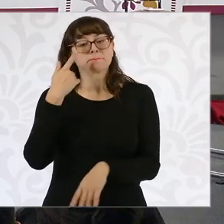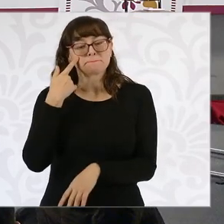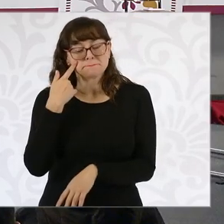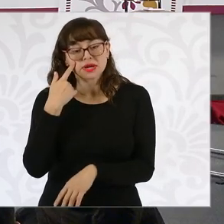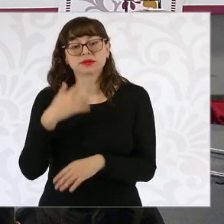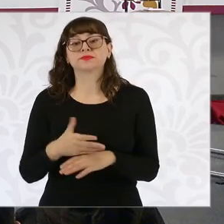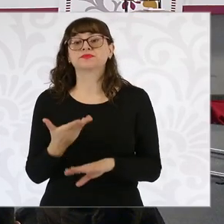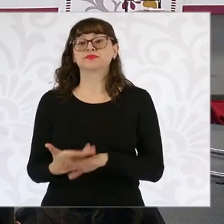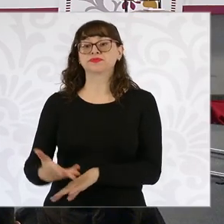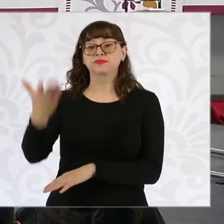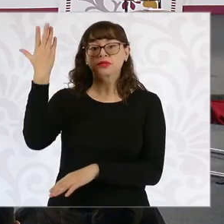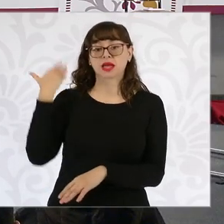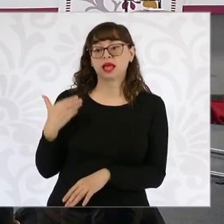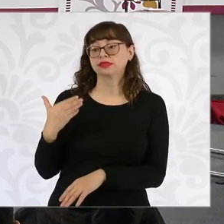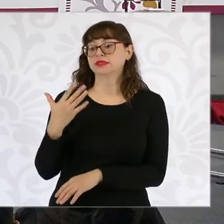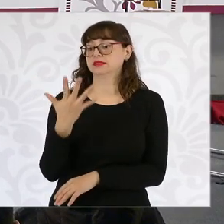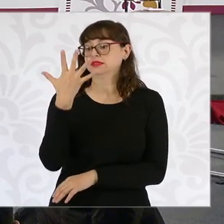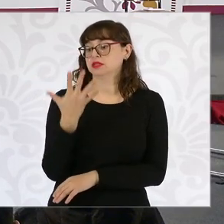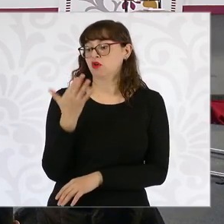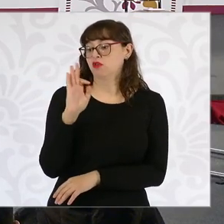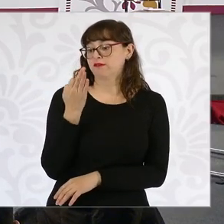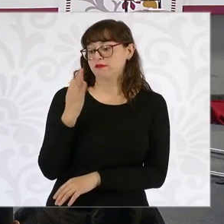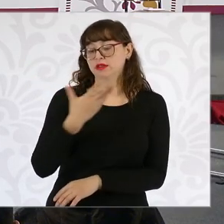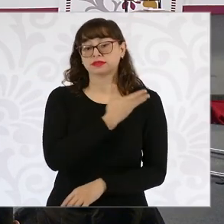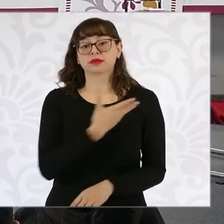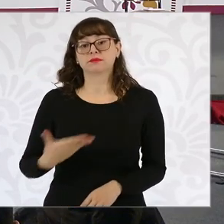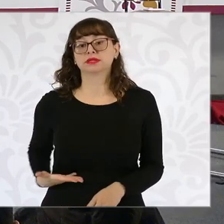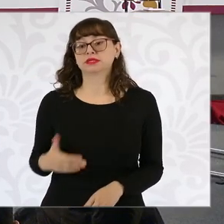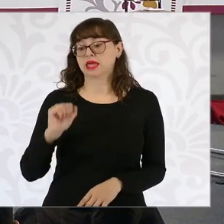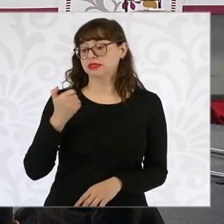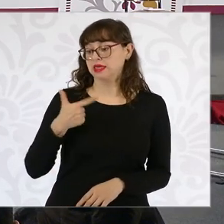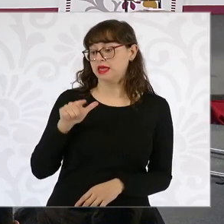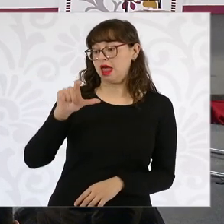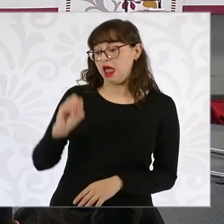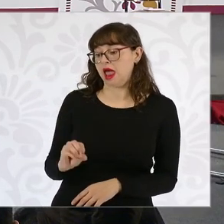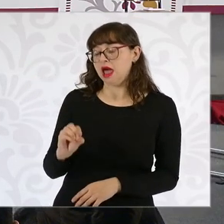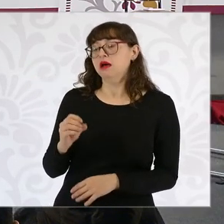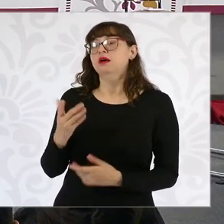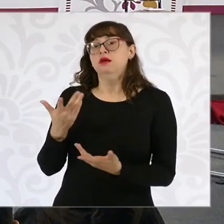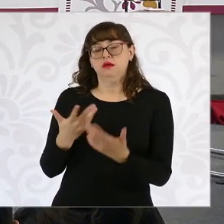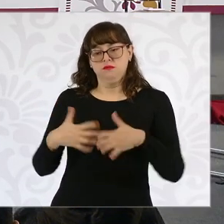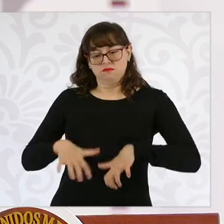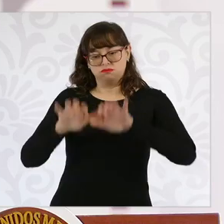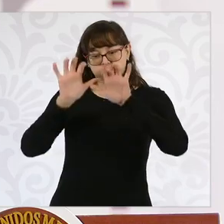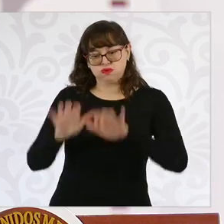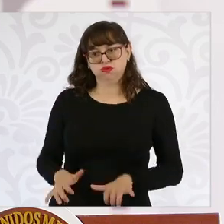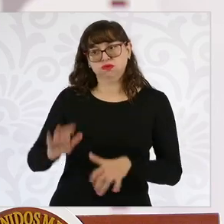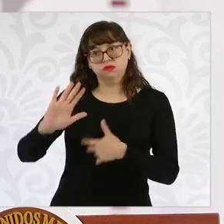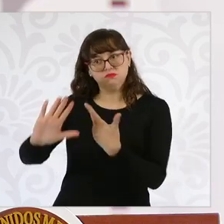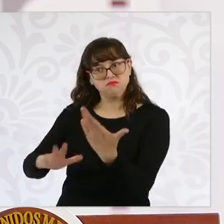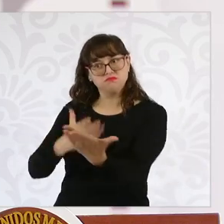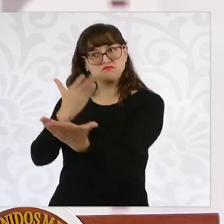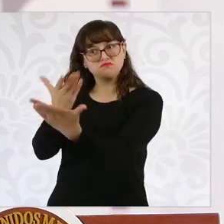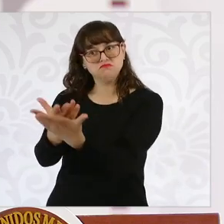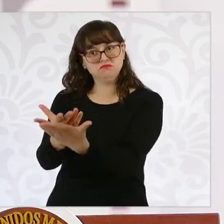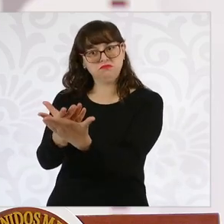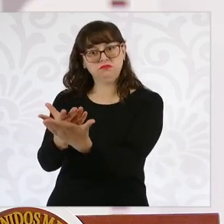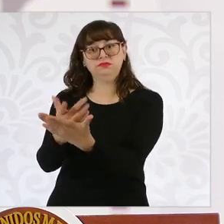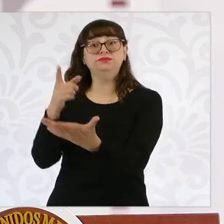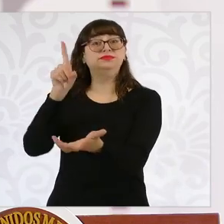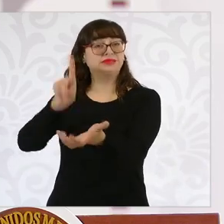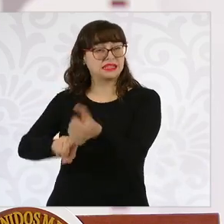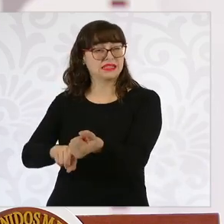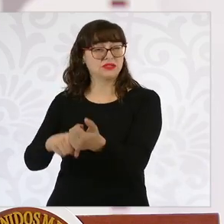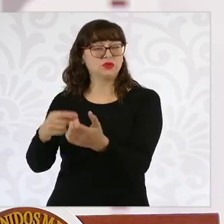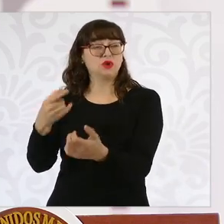presentada por el presidente el 5 de febrero de este año. Es una reforma que contempla un paquete de 20